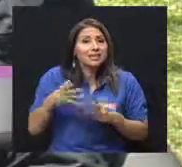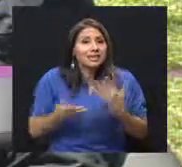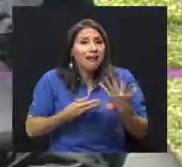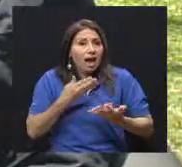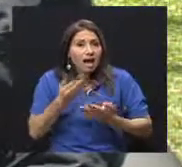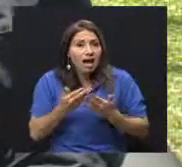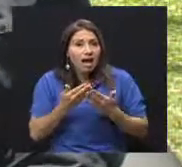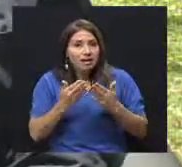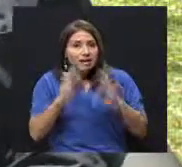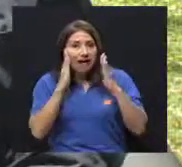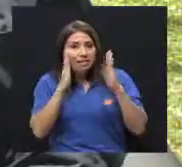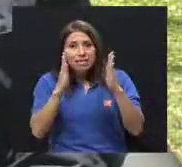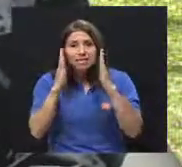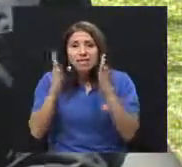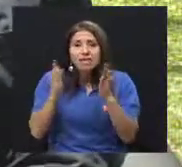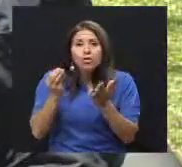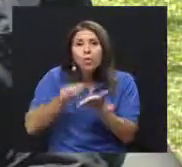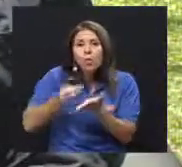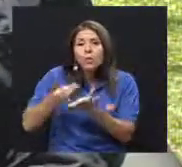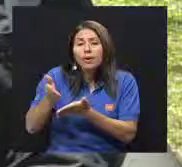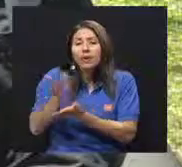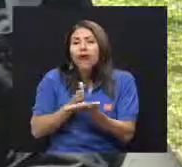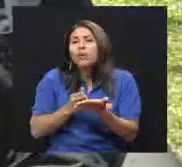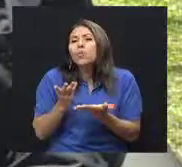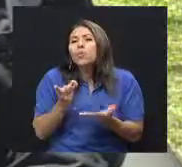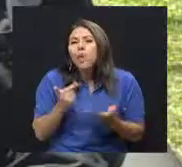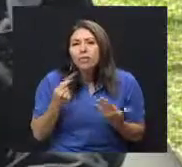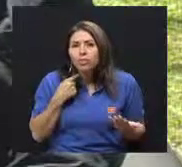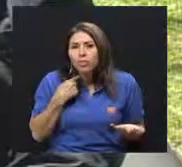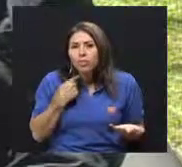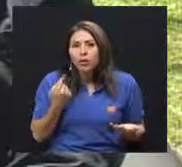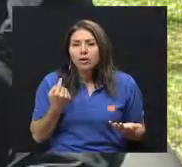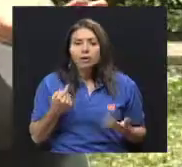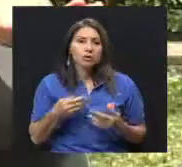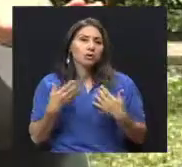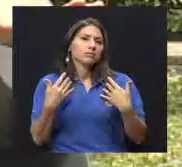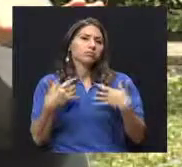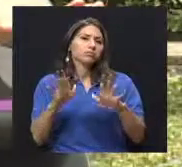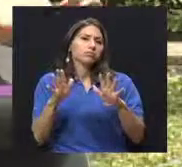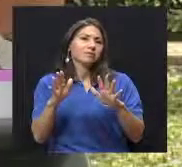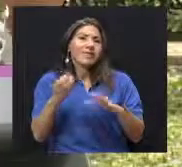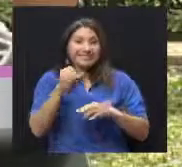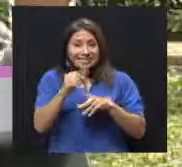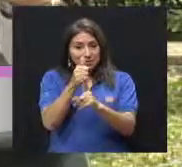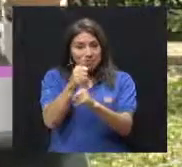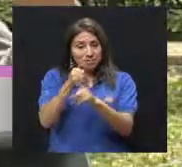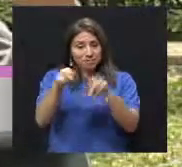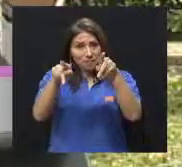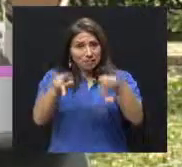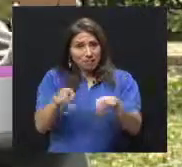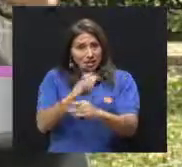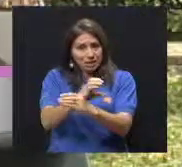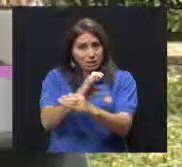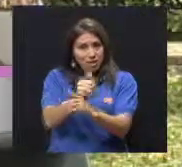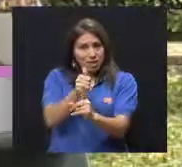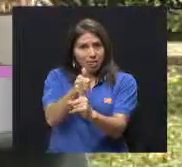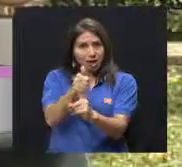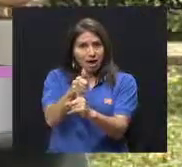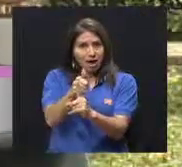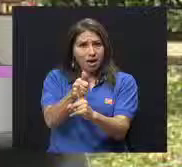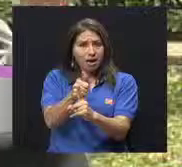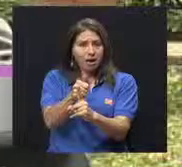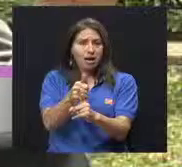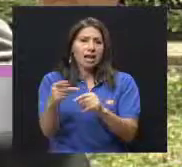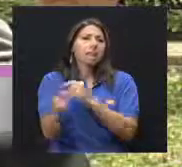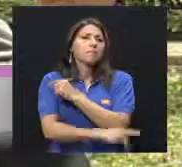ahorrar una persona si lograra no padecer? país, en un país, el país, muchísimos millones de colones, el tratamiento de un diabético